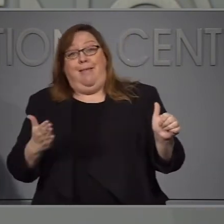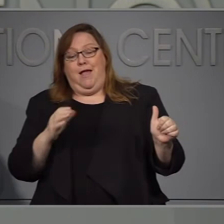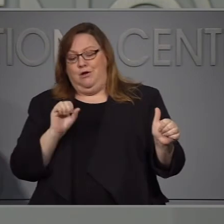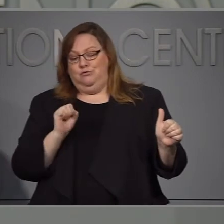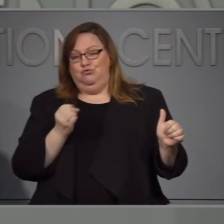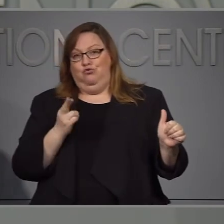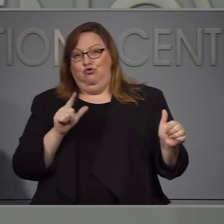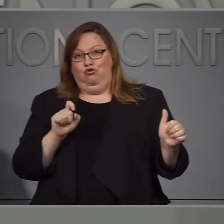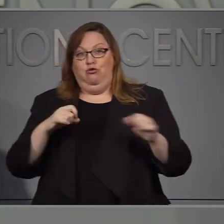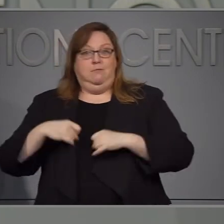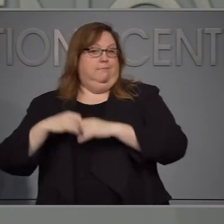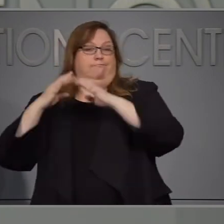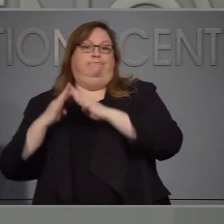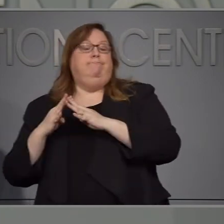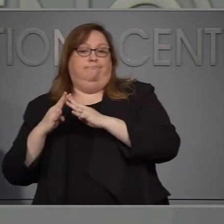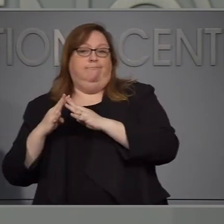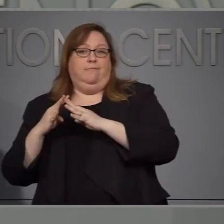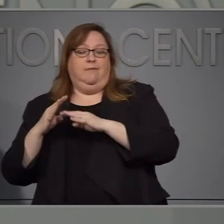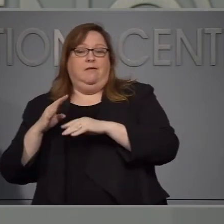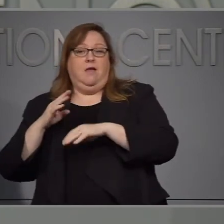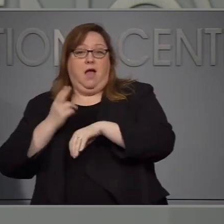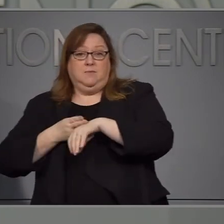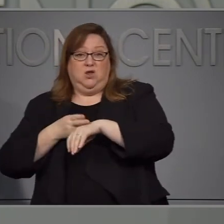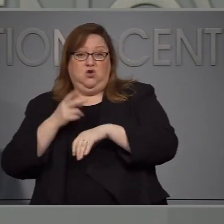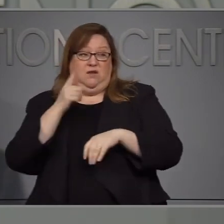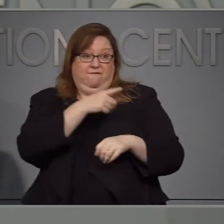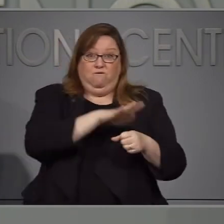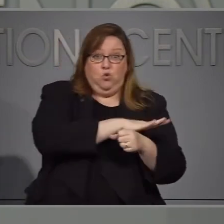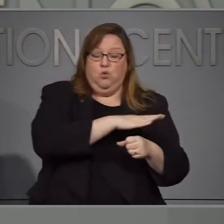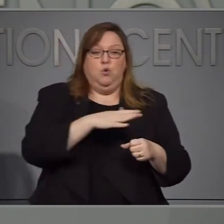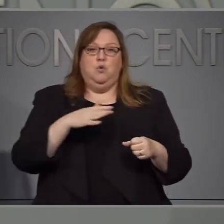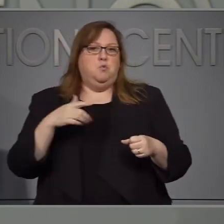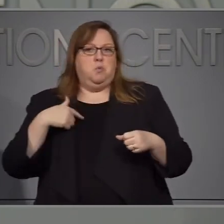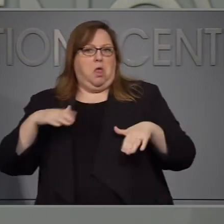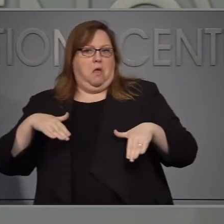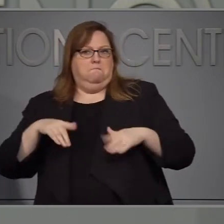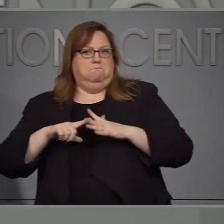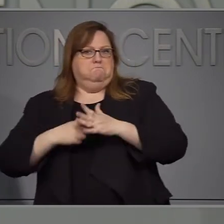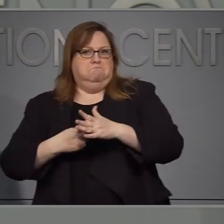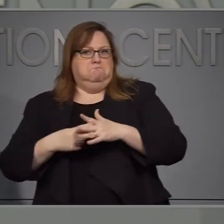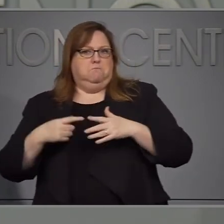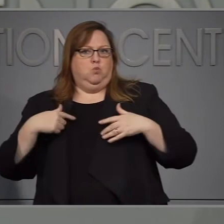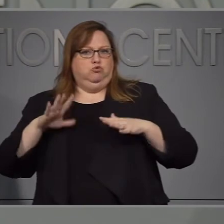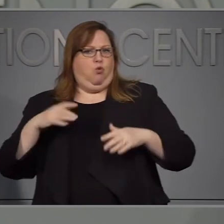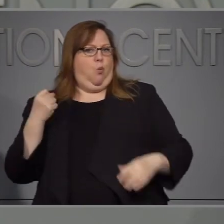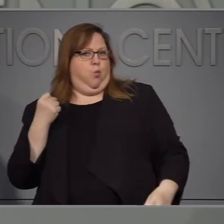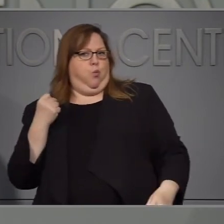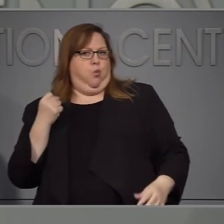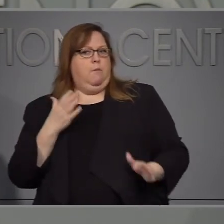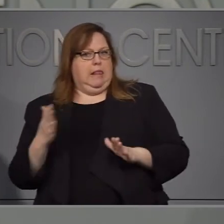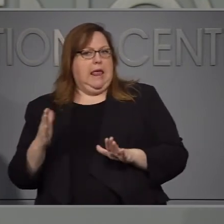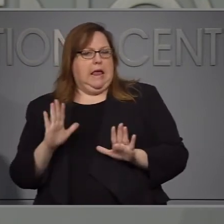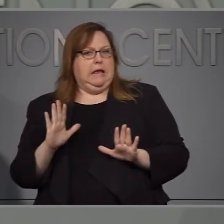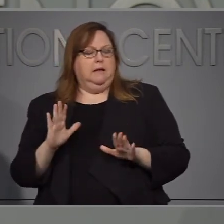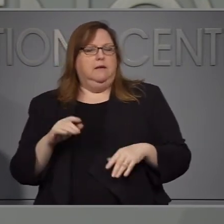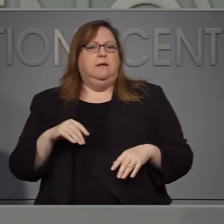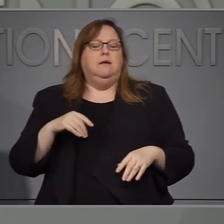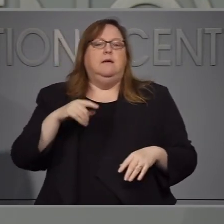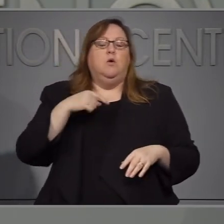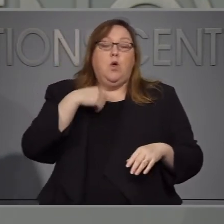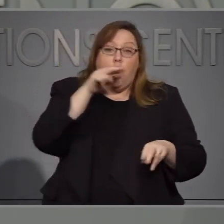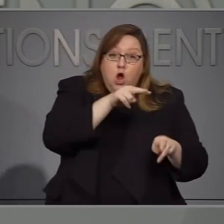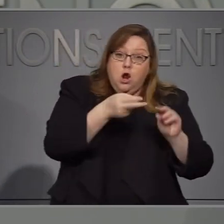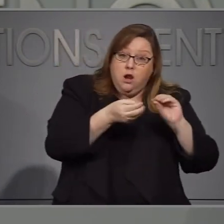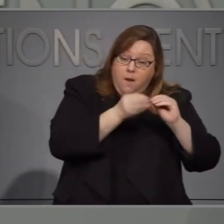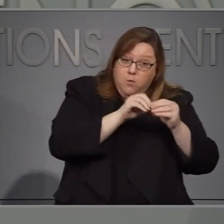no hemos implementado planes de de una alza de pacientes y eso es bueno. Está aumentando el número, pero también